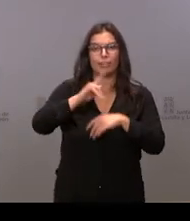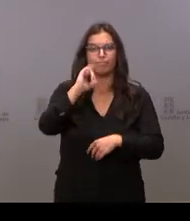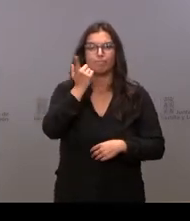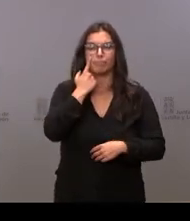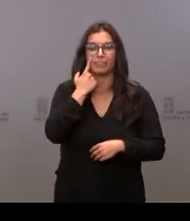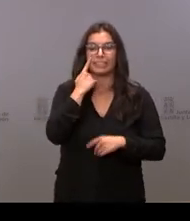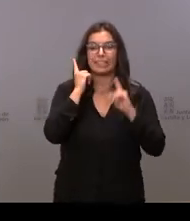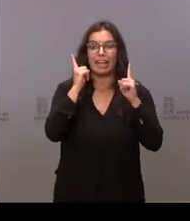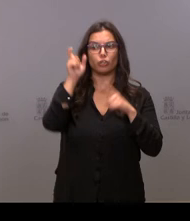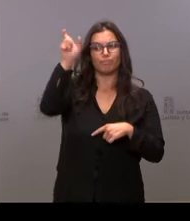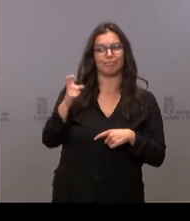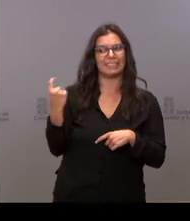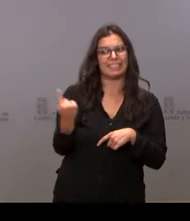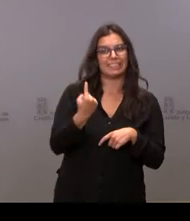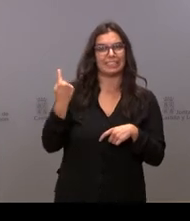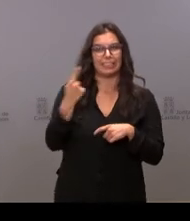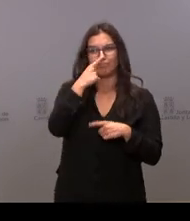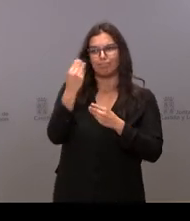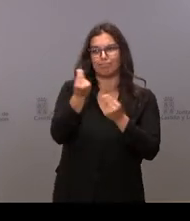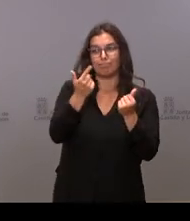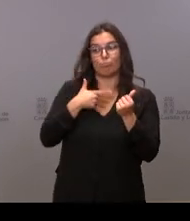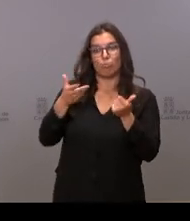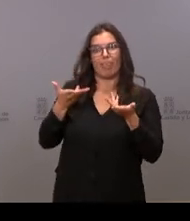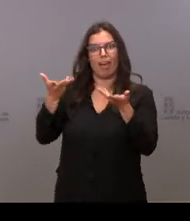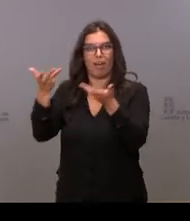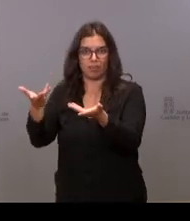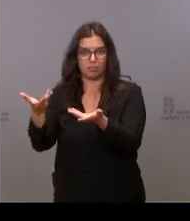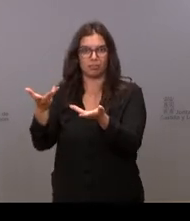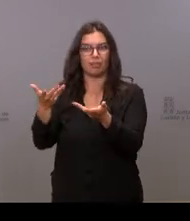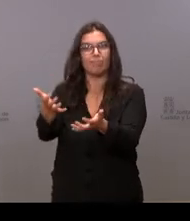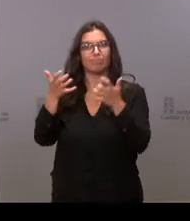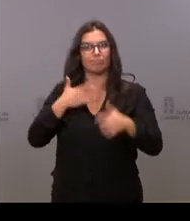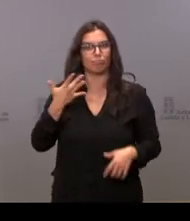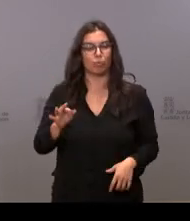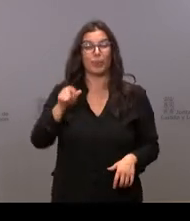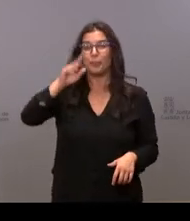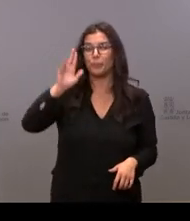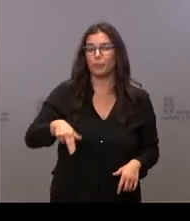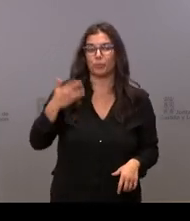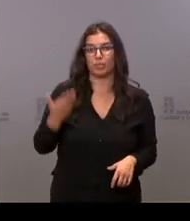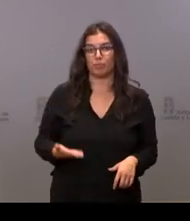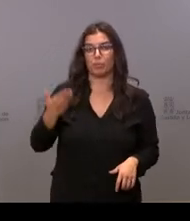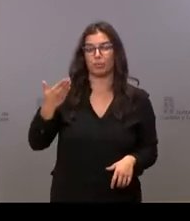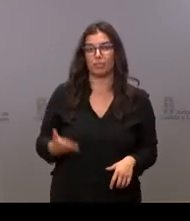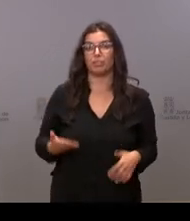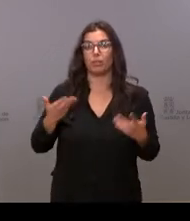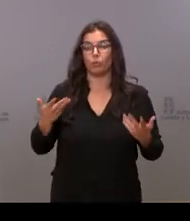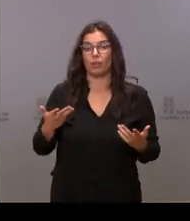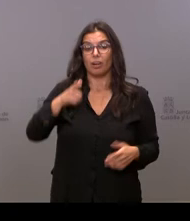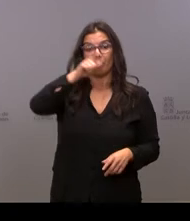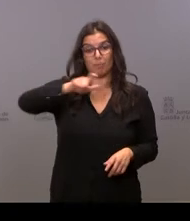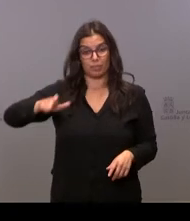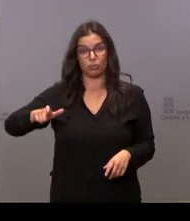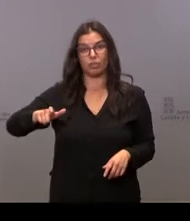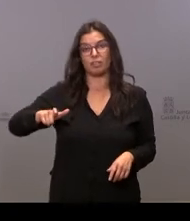que se pueden beneficiar de lo que ya estamos haciendo. Es muy importante que aquellas personas